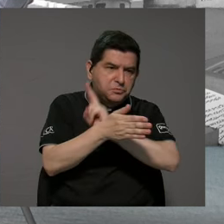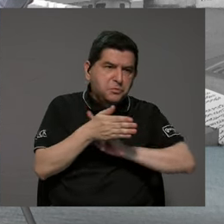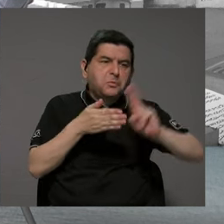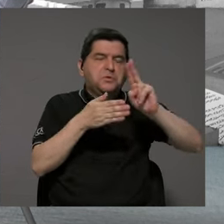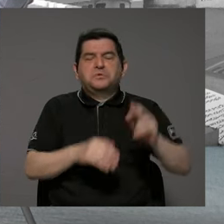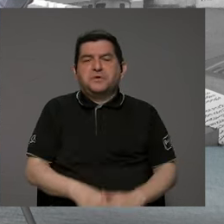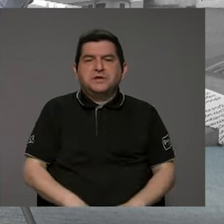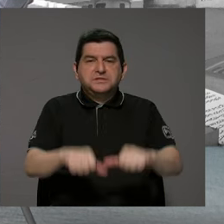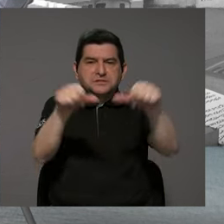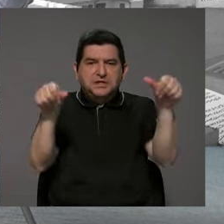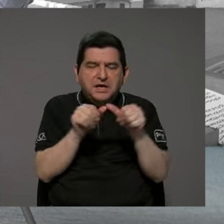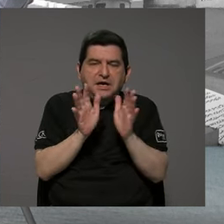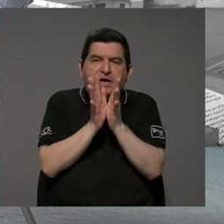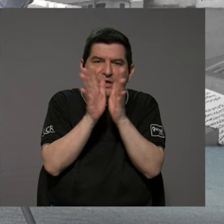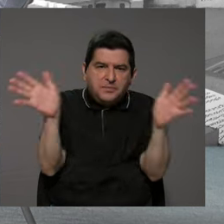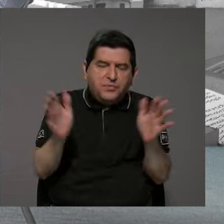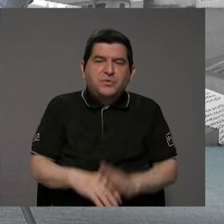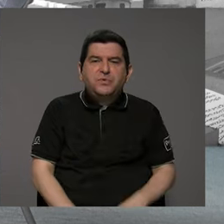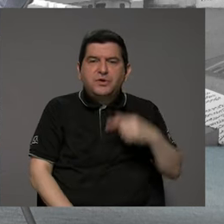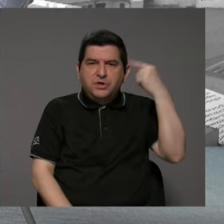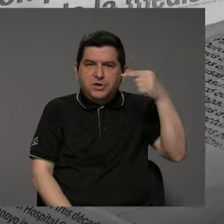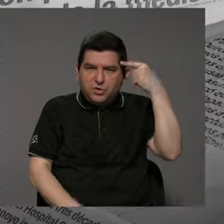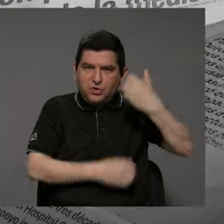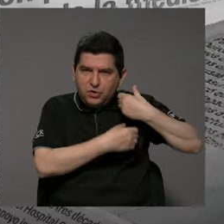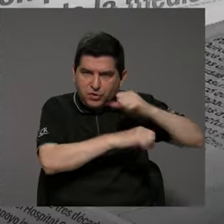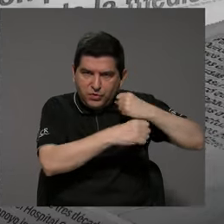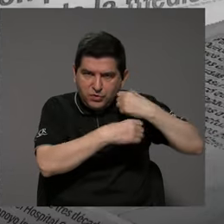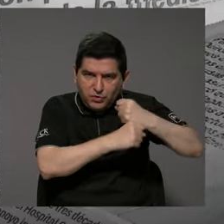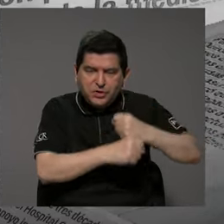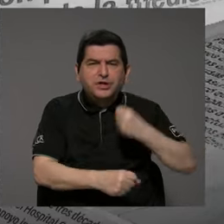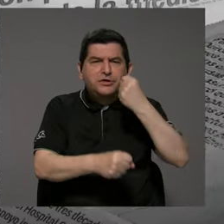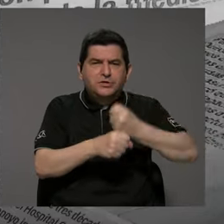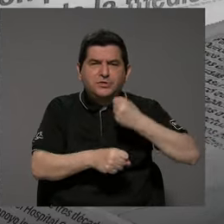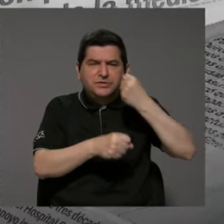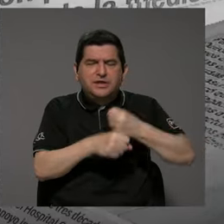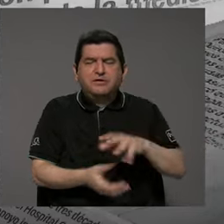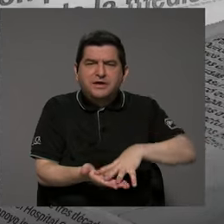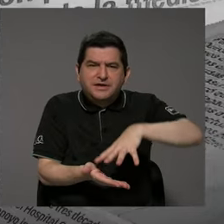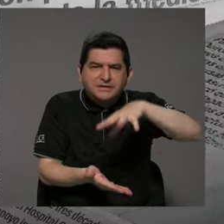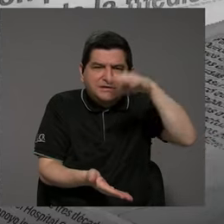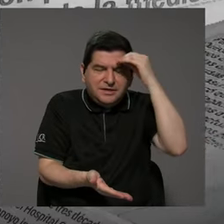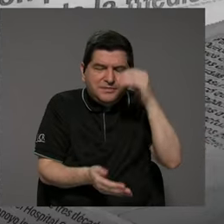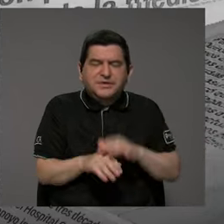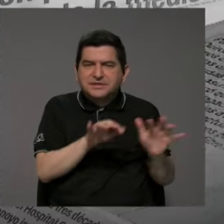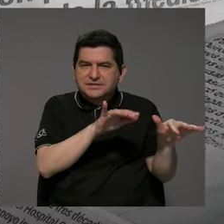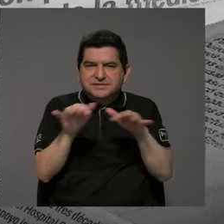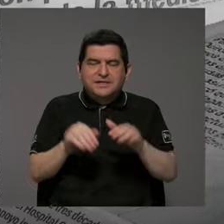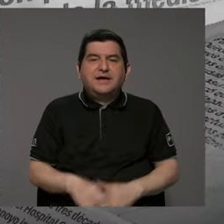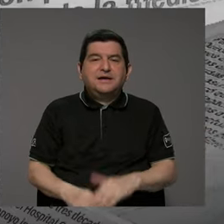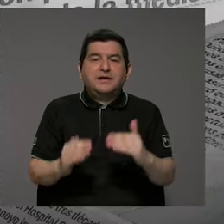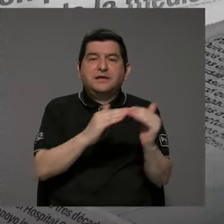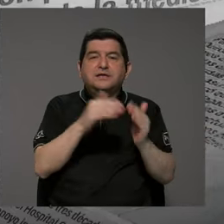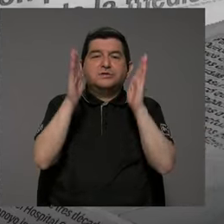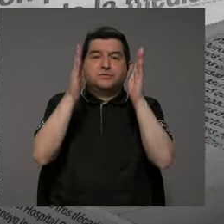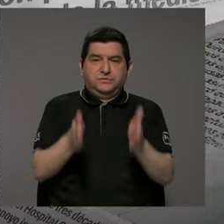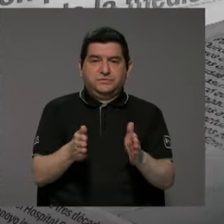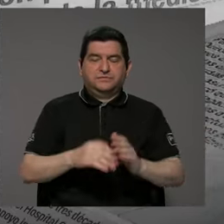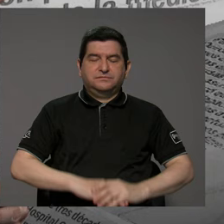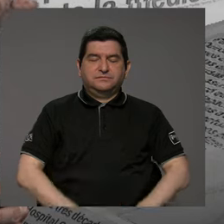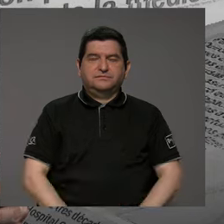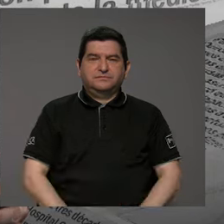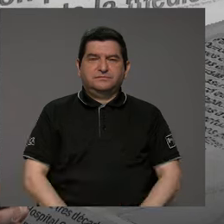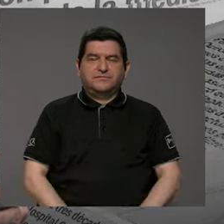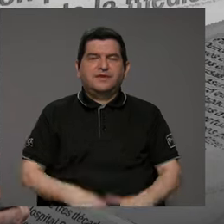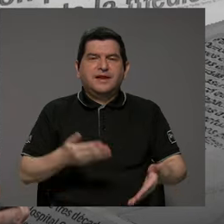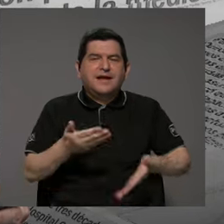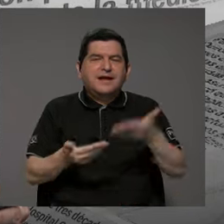nivel del sector público, a nivel de gobiernos locales, en esfuerzos de alfabetizar a la ciudadanía. Es que para, ya